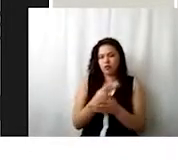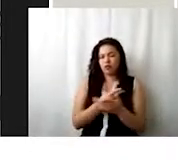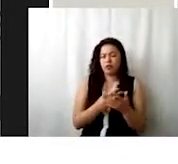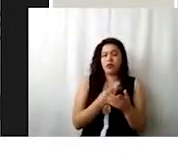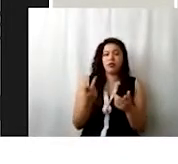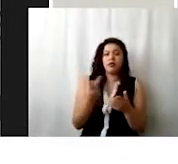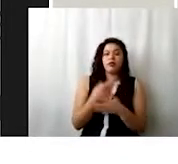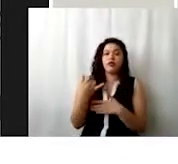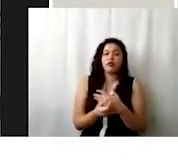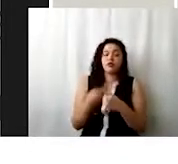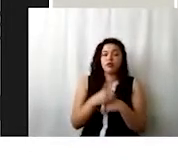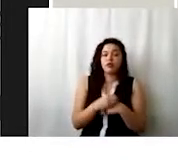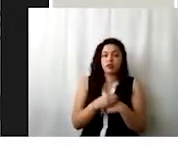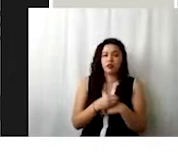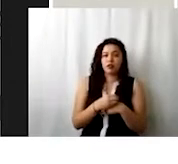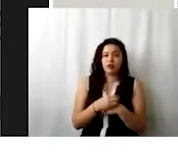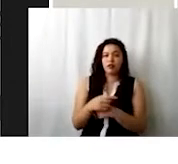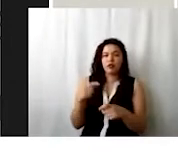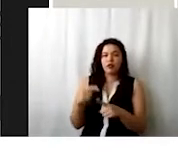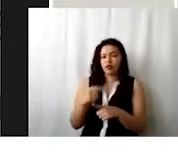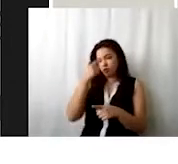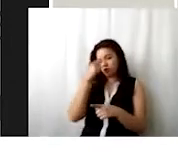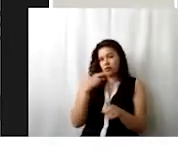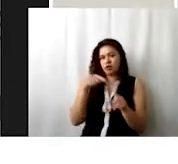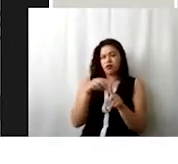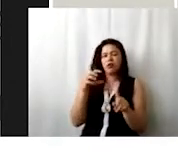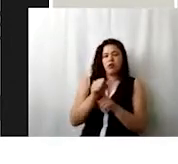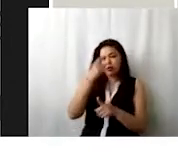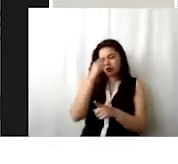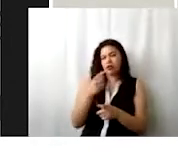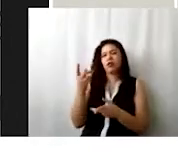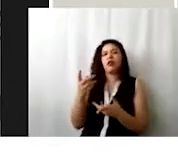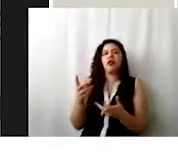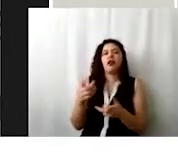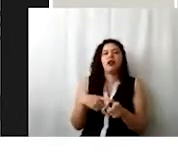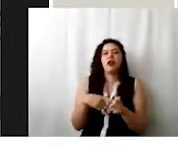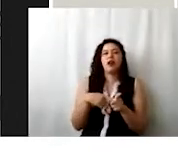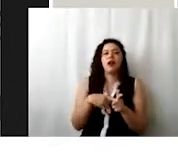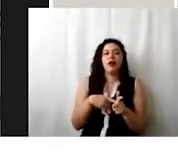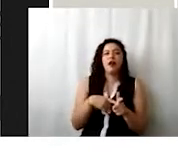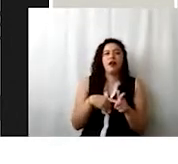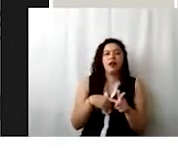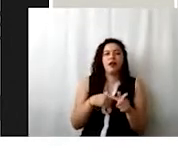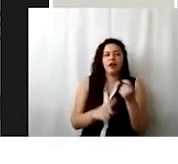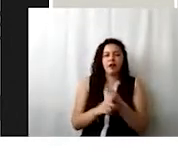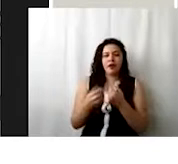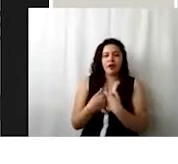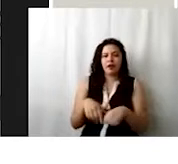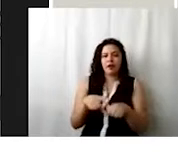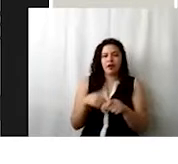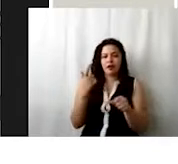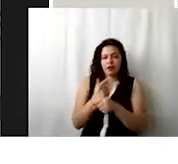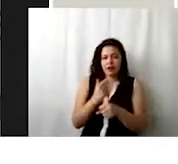poner de manifiesto los objetivos y las metas que permitirán contribuir a la solución de la problemática social identificada.